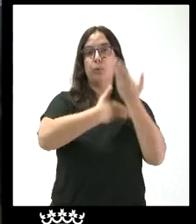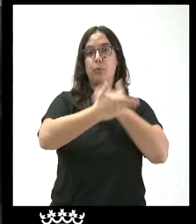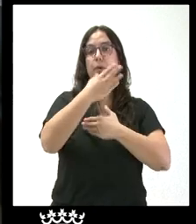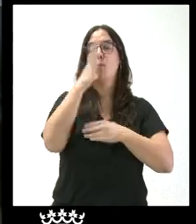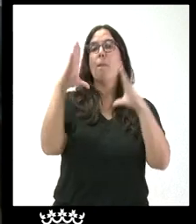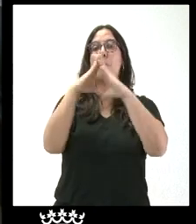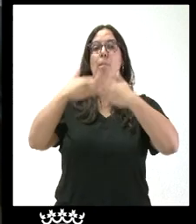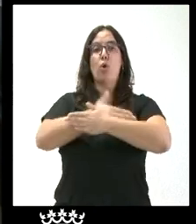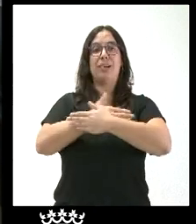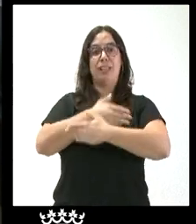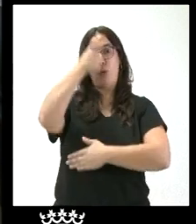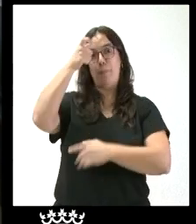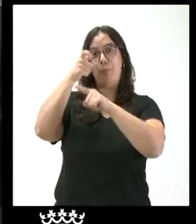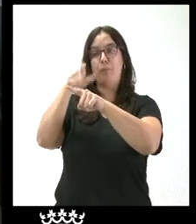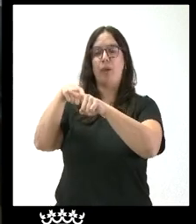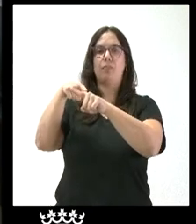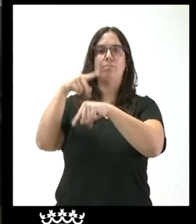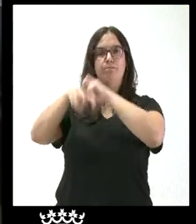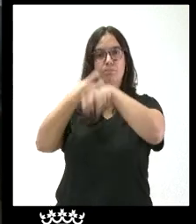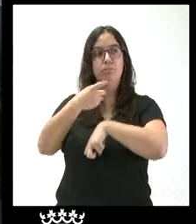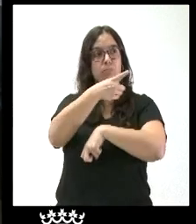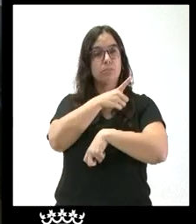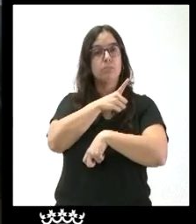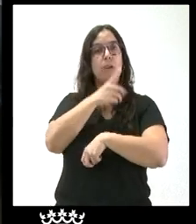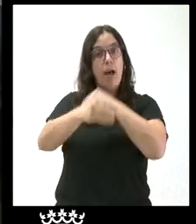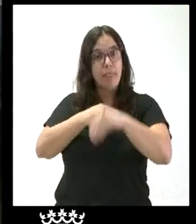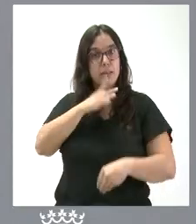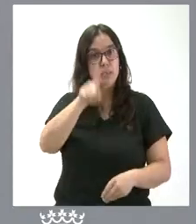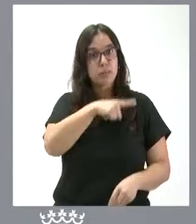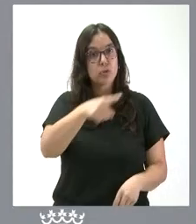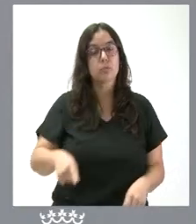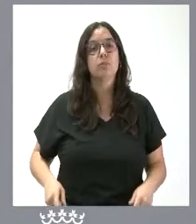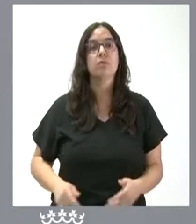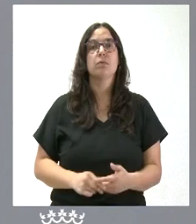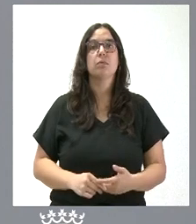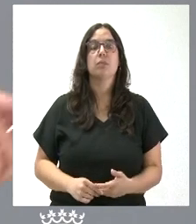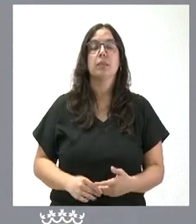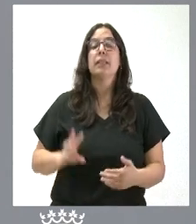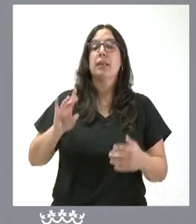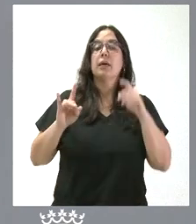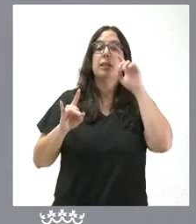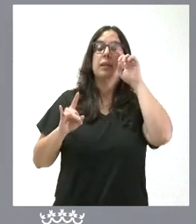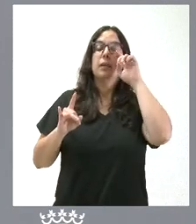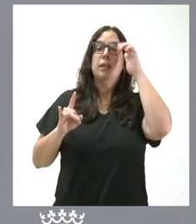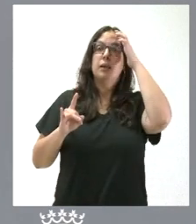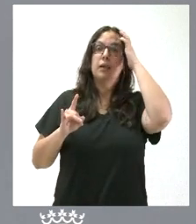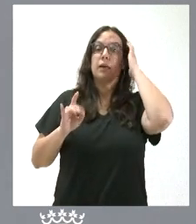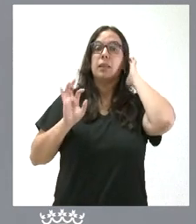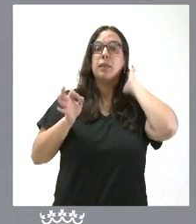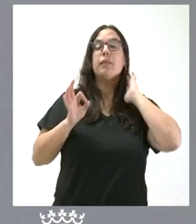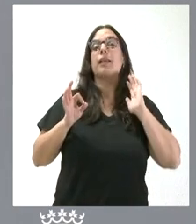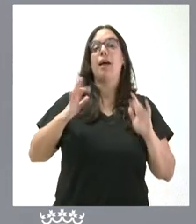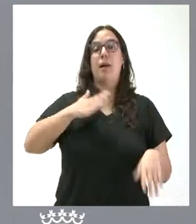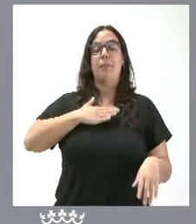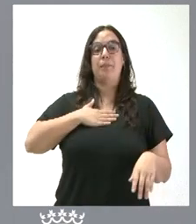localidad. ¿La Junta ha intervenido o se plantea hacerlo? Muchas gracias. Sí, nuestras autoridades que han pasado estos bienes